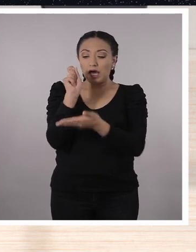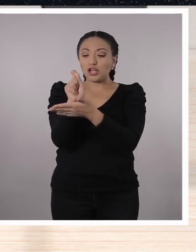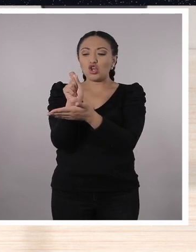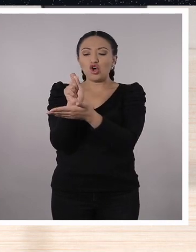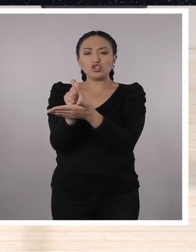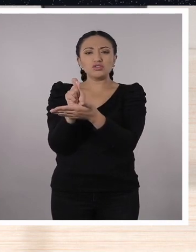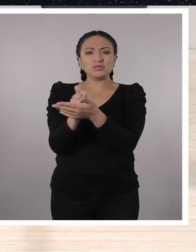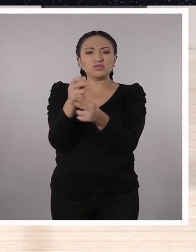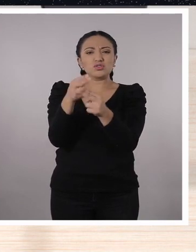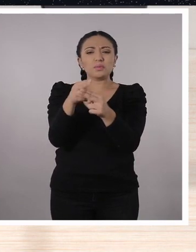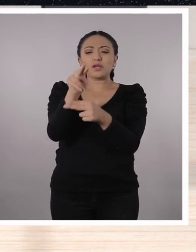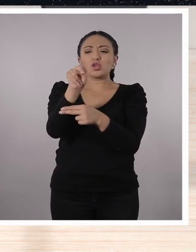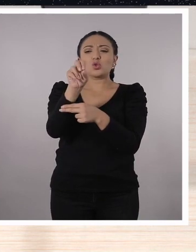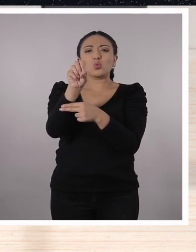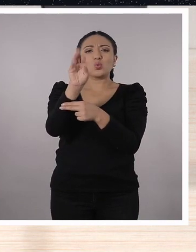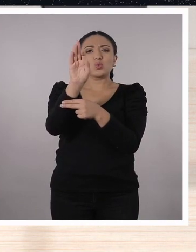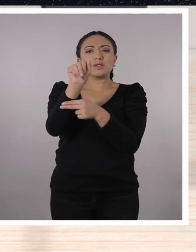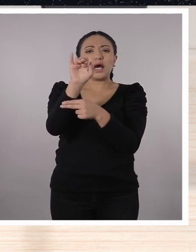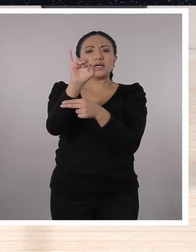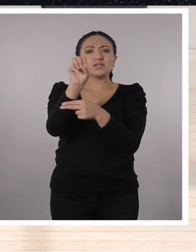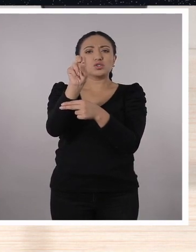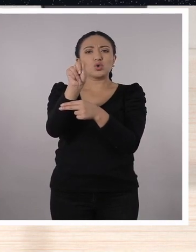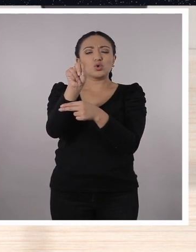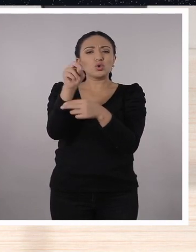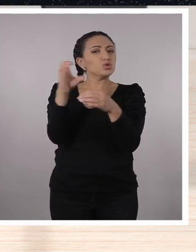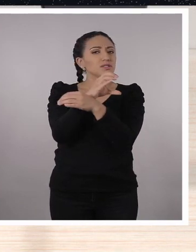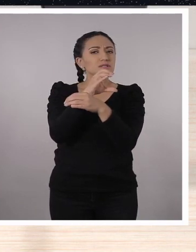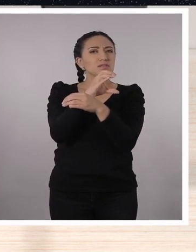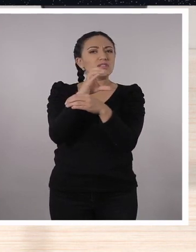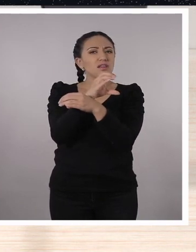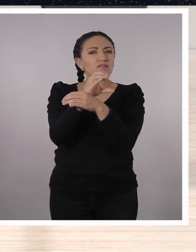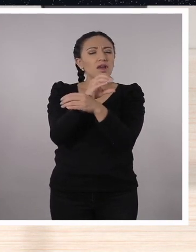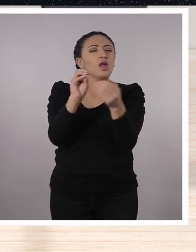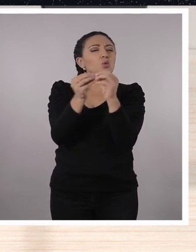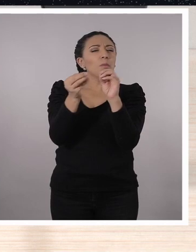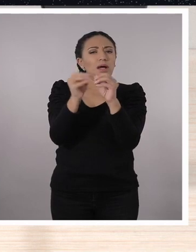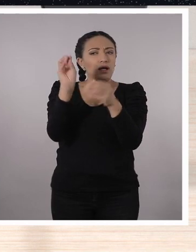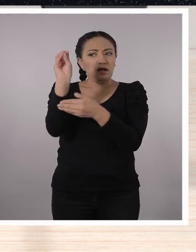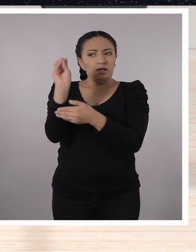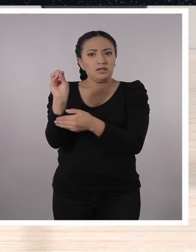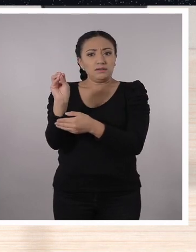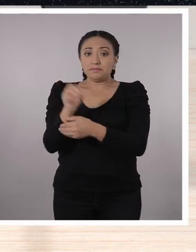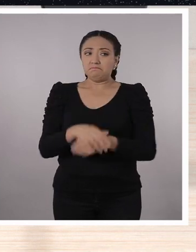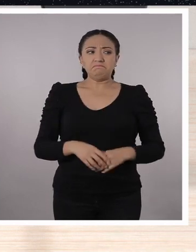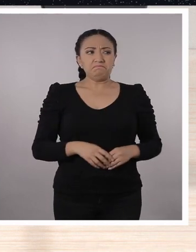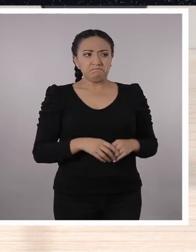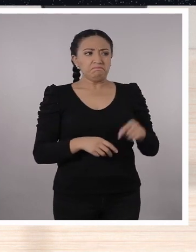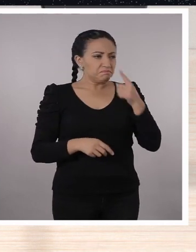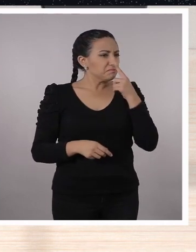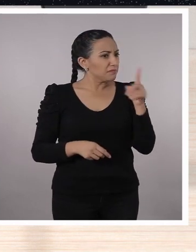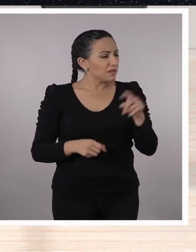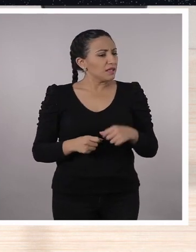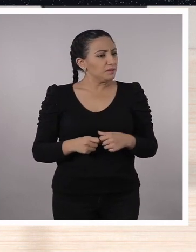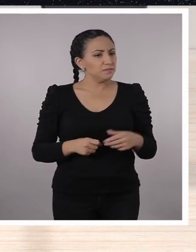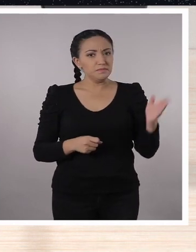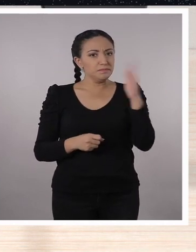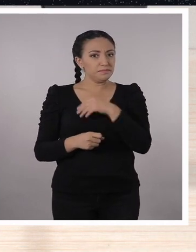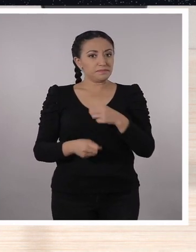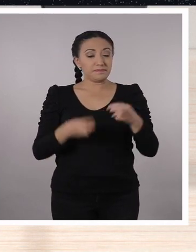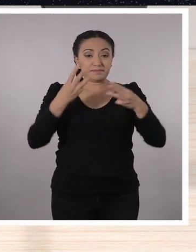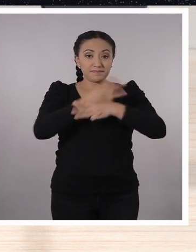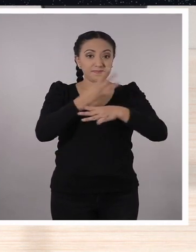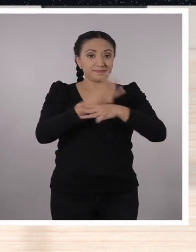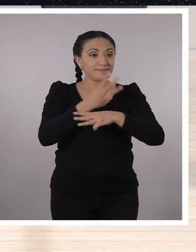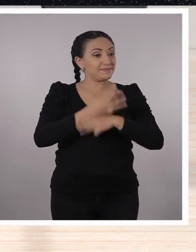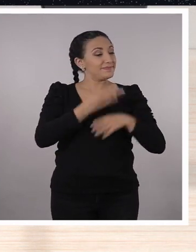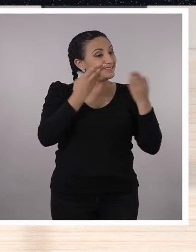científica. ¿Notación científica? Sí, notación científica, que es una forma de expresar números. Pues, qué interesante, profe. Entonces, le